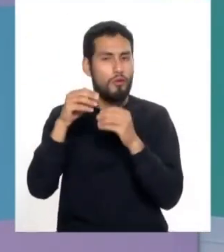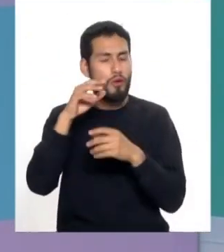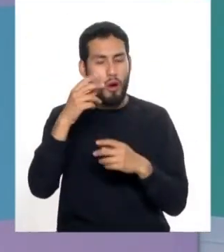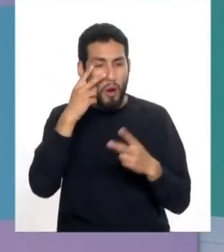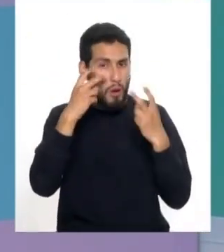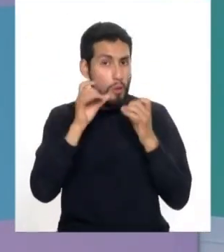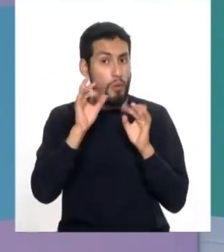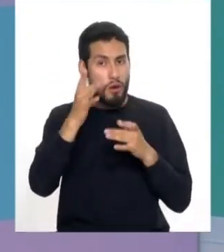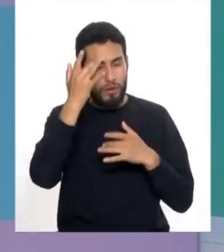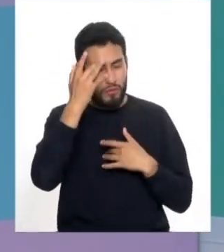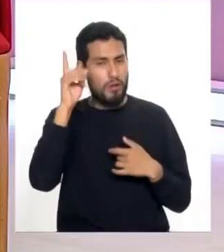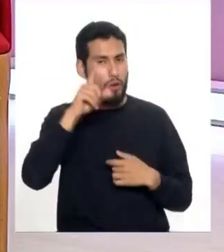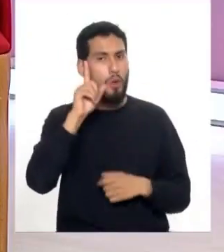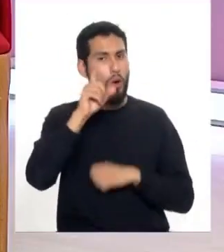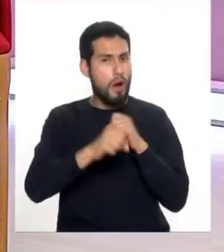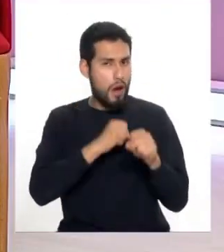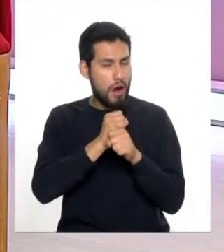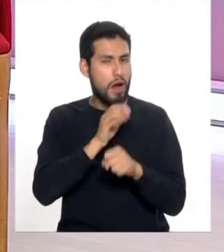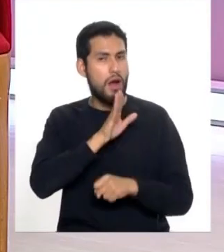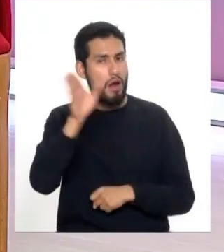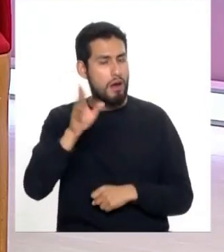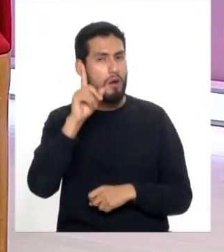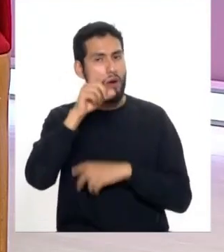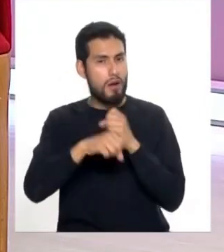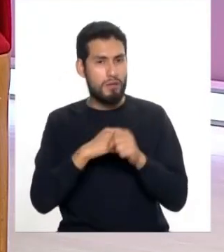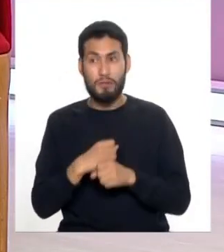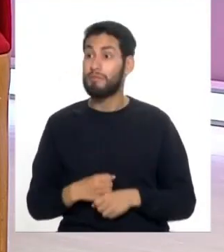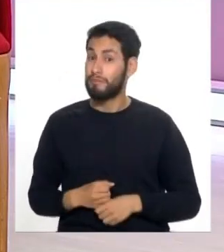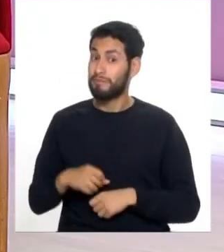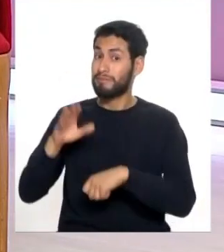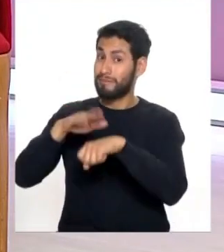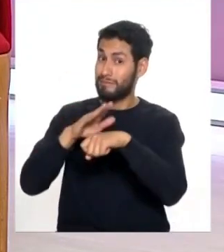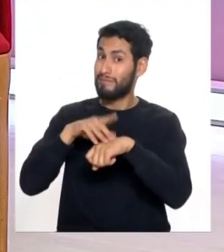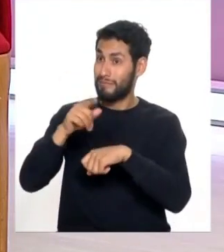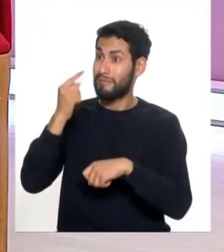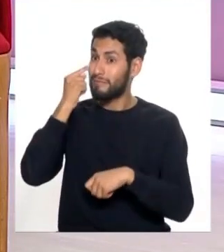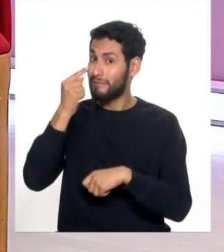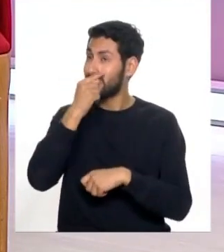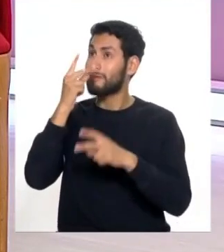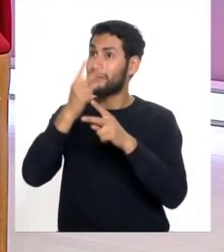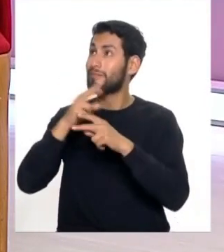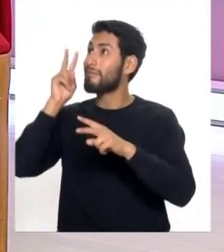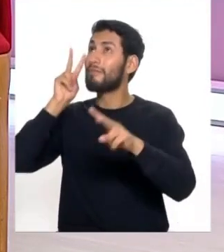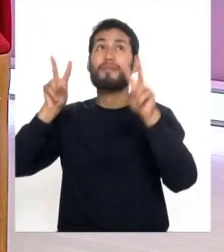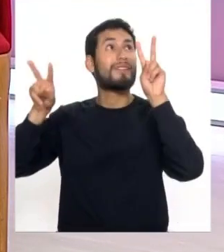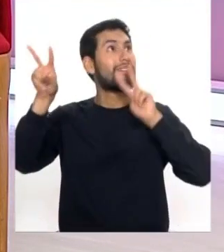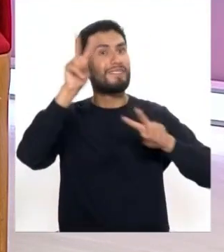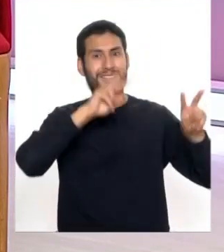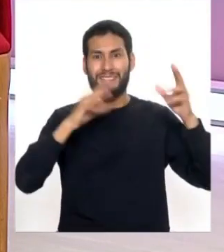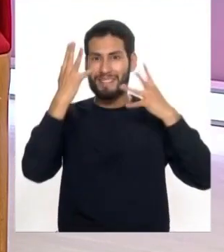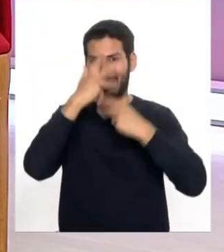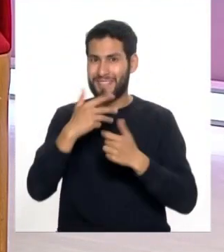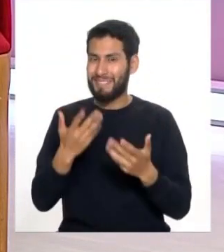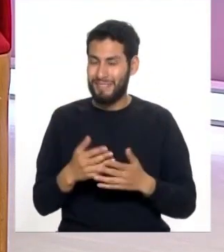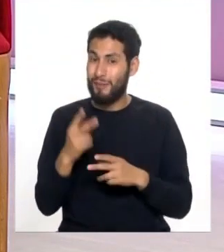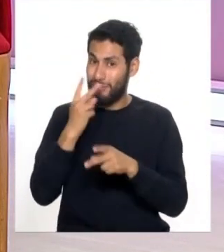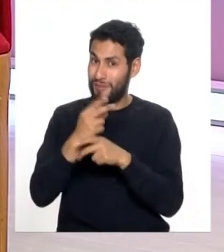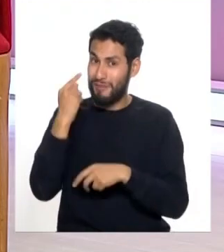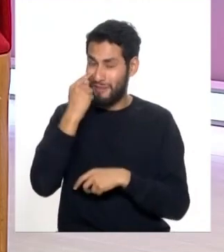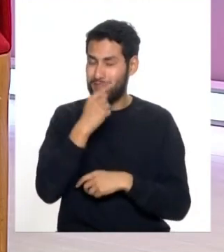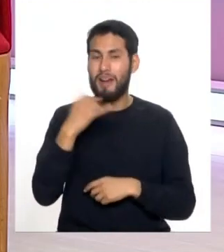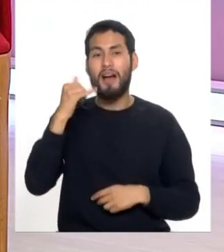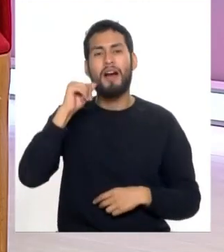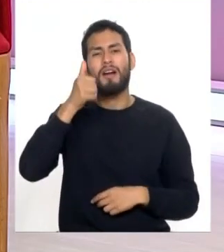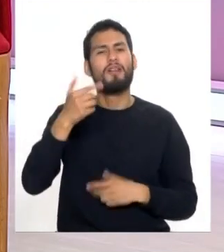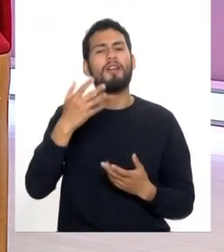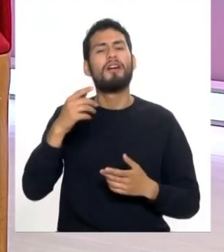todo tipo de enfermedades nuestros ojos son el tesoro para ver las maravillas que tenemos alrededor y mañana tenemos un tema importante que es el síndrome